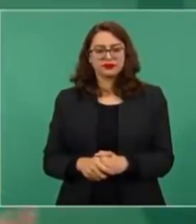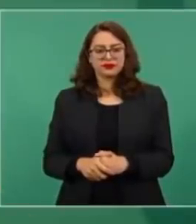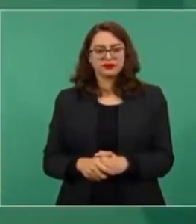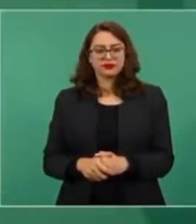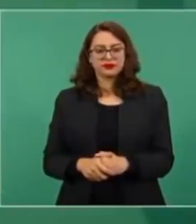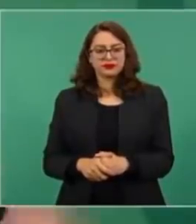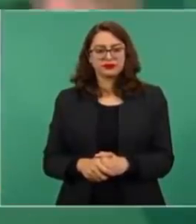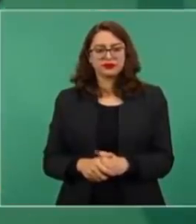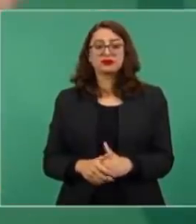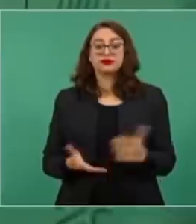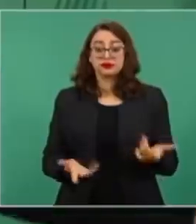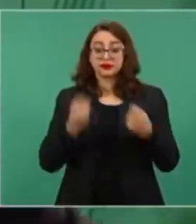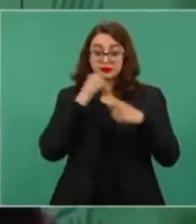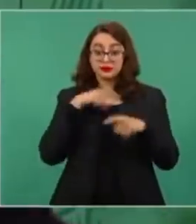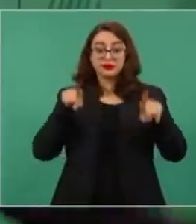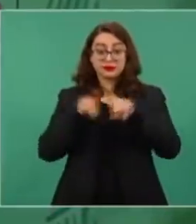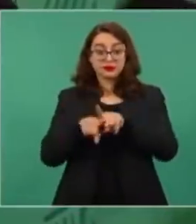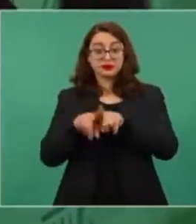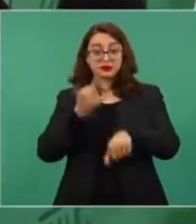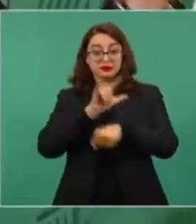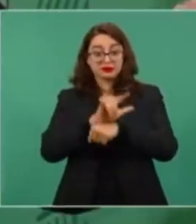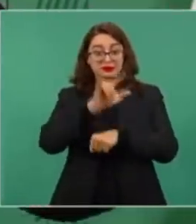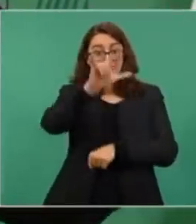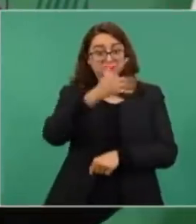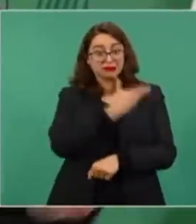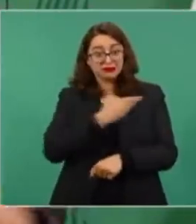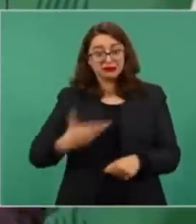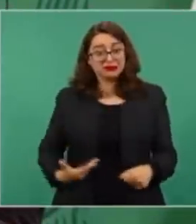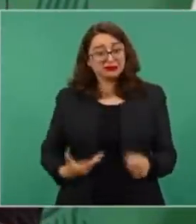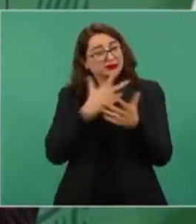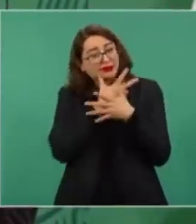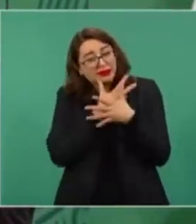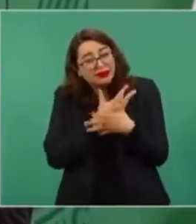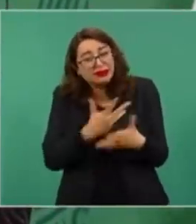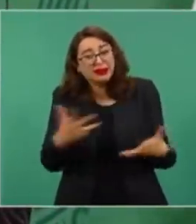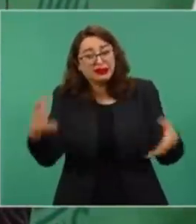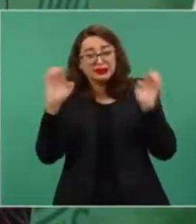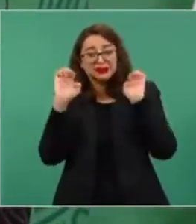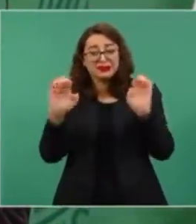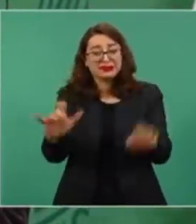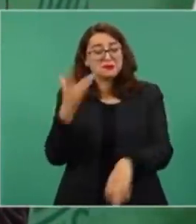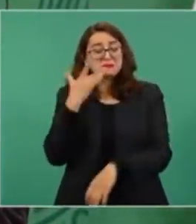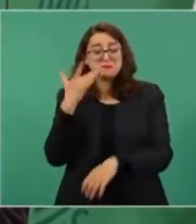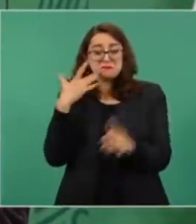El otro día hablábamos del avión presidencial. ¿Para qué un avión tan grande, tan lujoso?